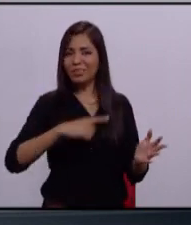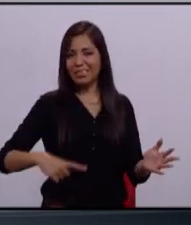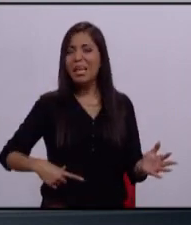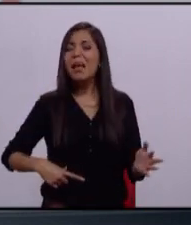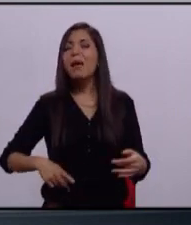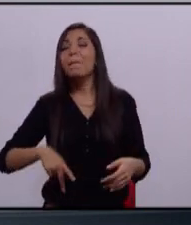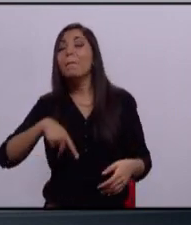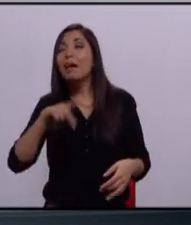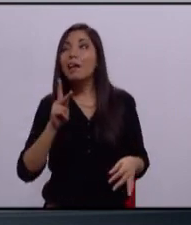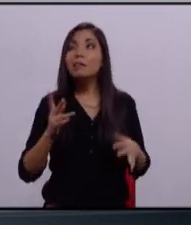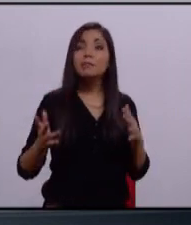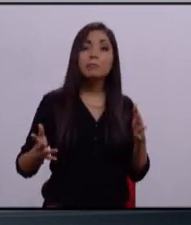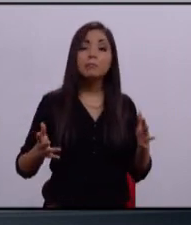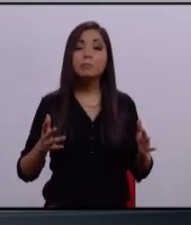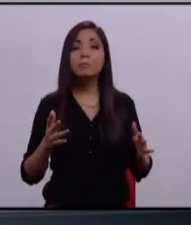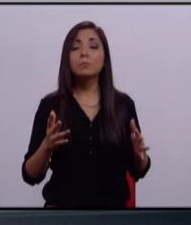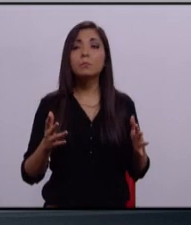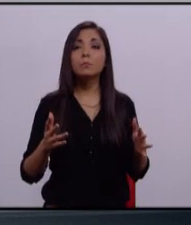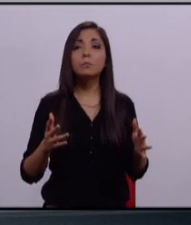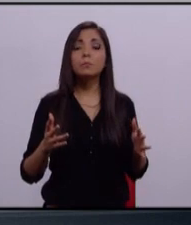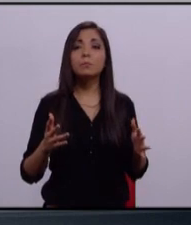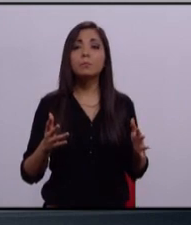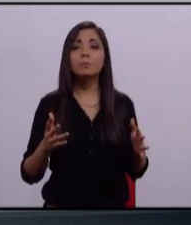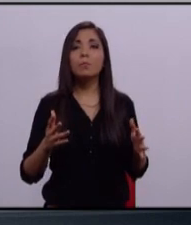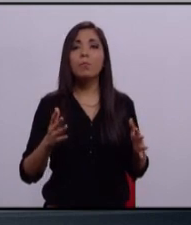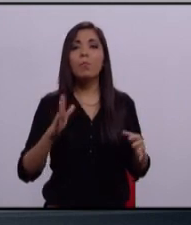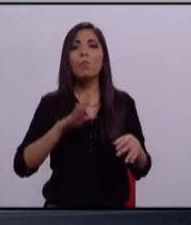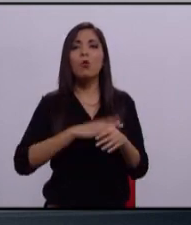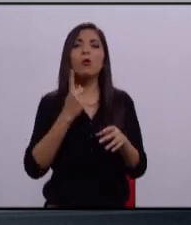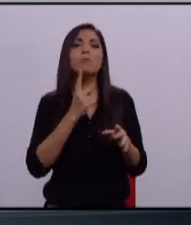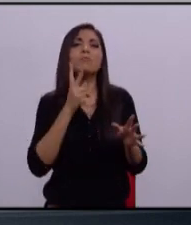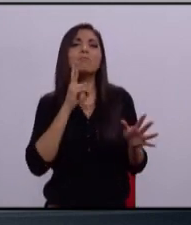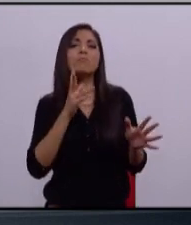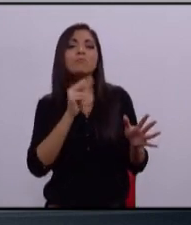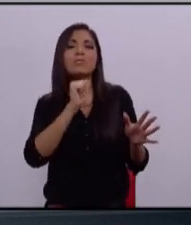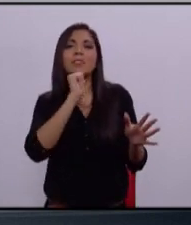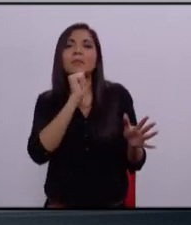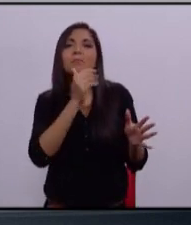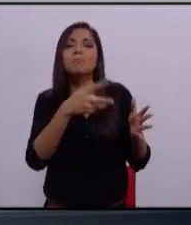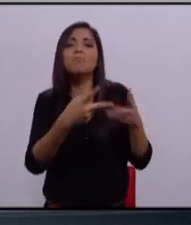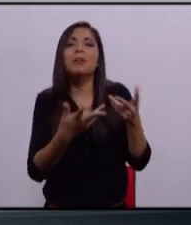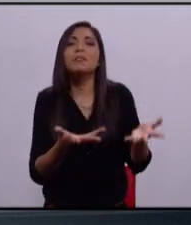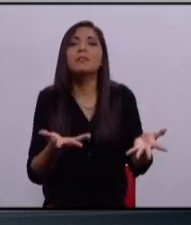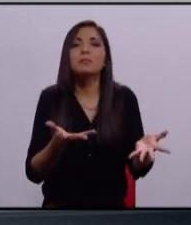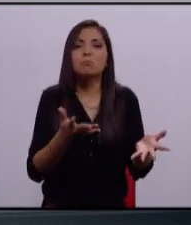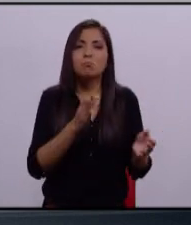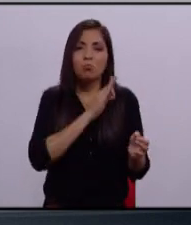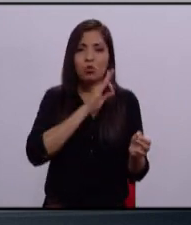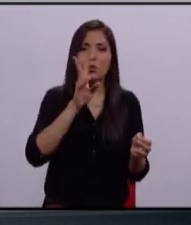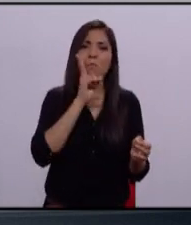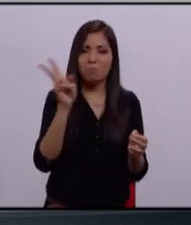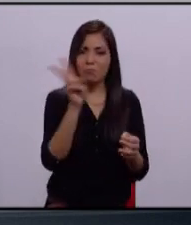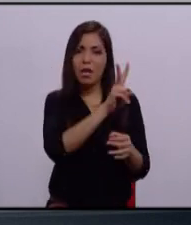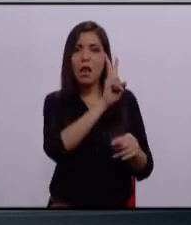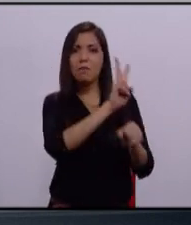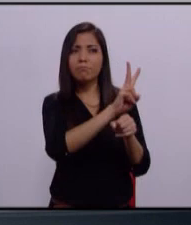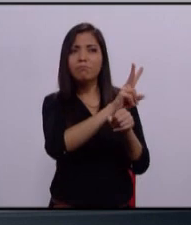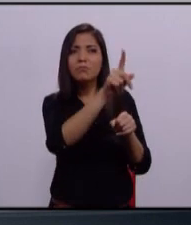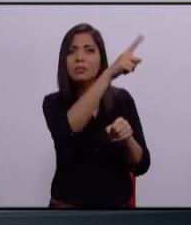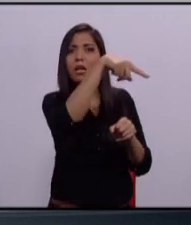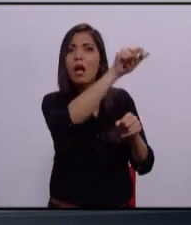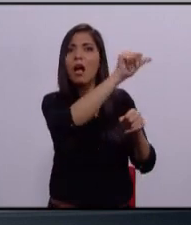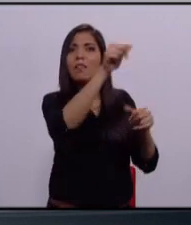vuelve realmente algo elite. En efecto, son, vean, verifiquen las empresas que están ahí